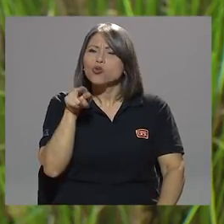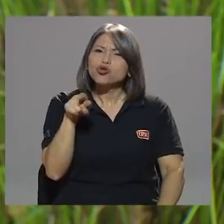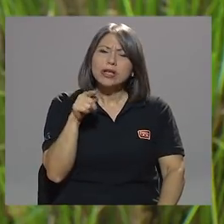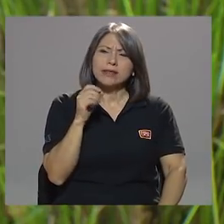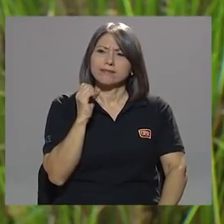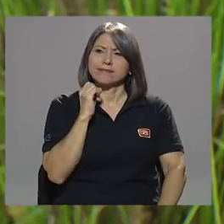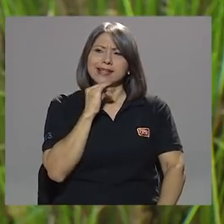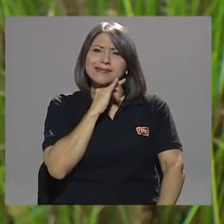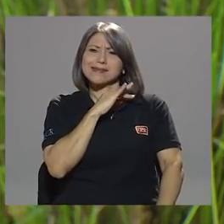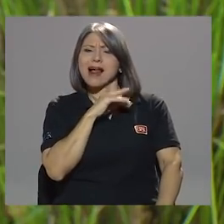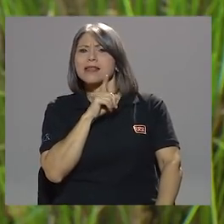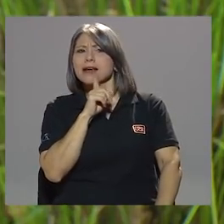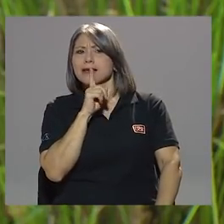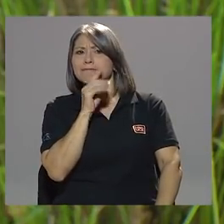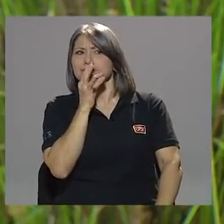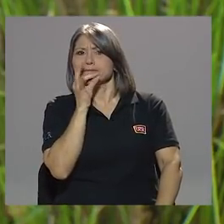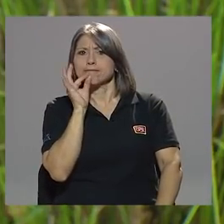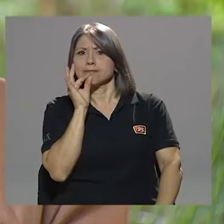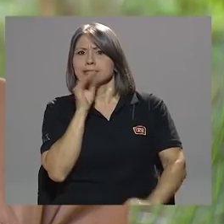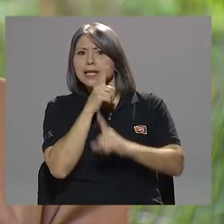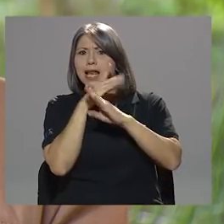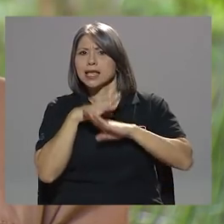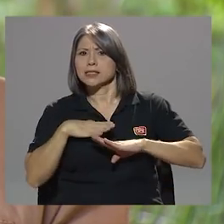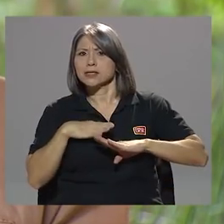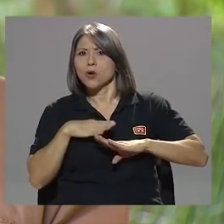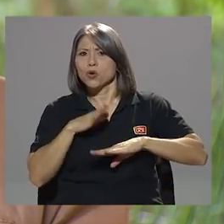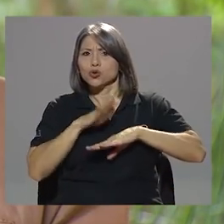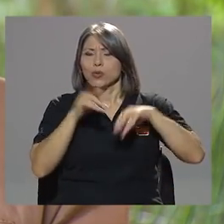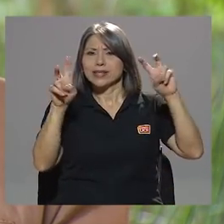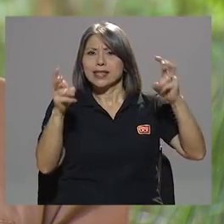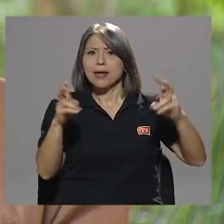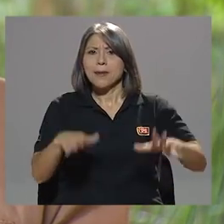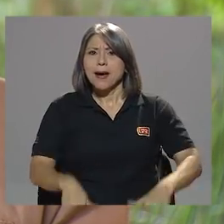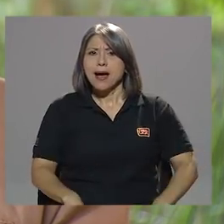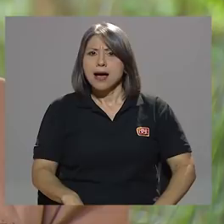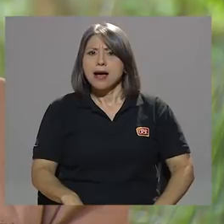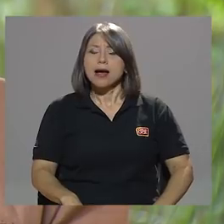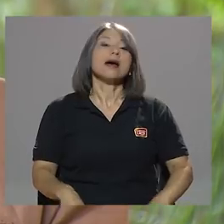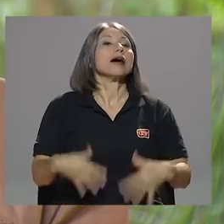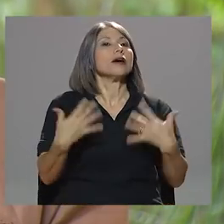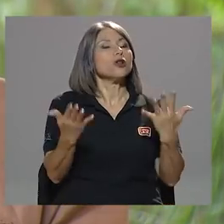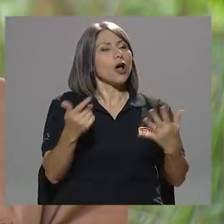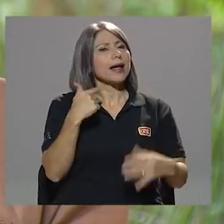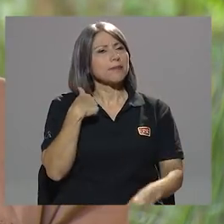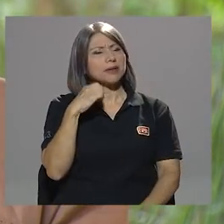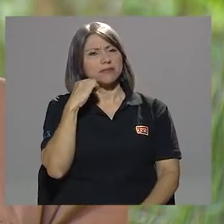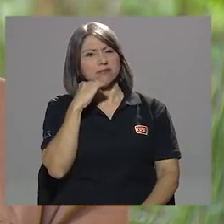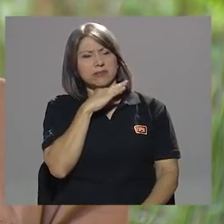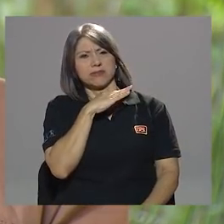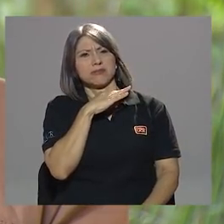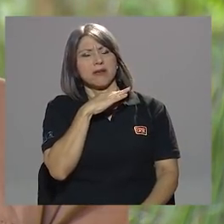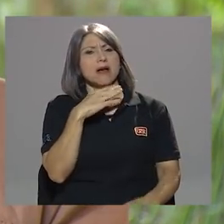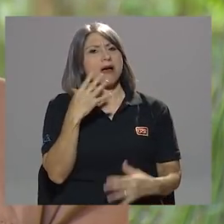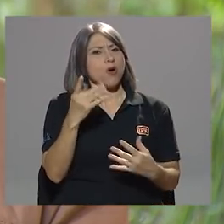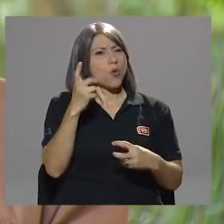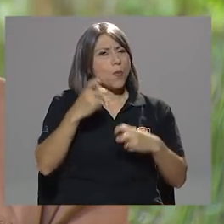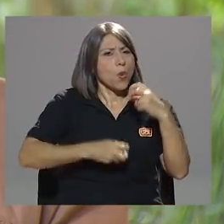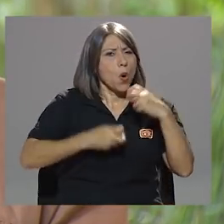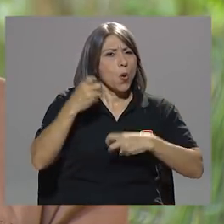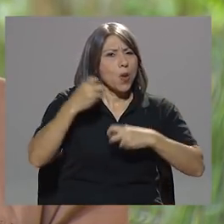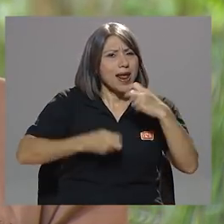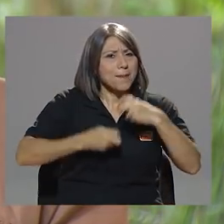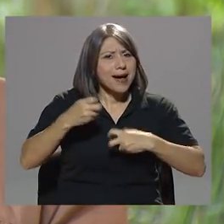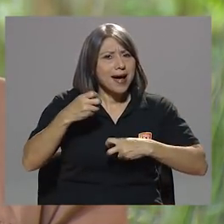el silencio sobre este tema en particular? Lo que me extraña es que si tenemos un problema en el cual están